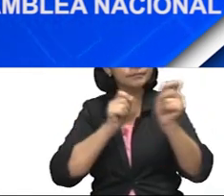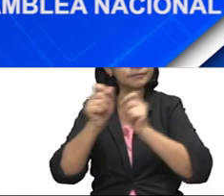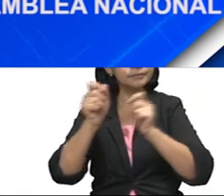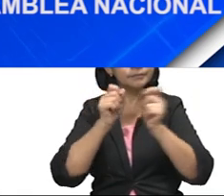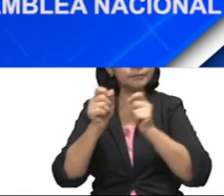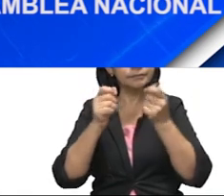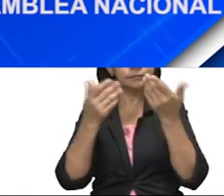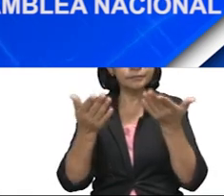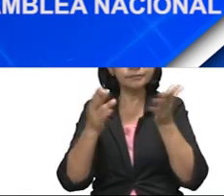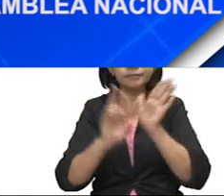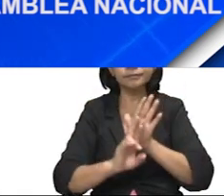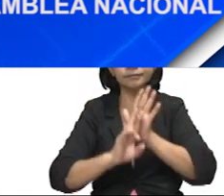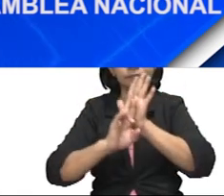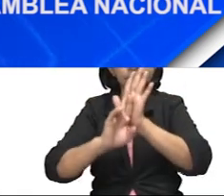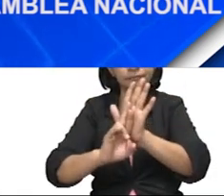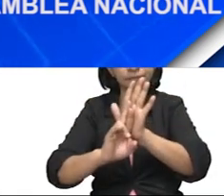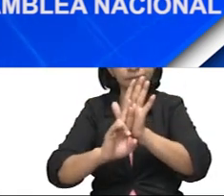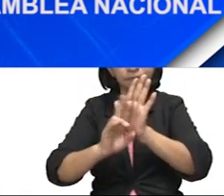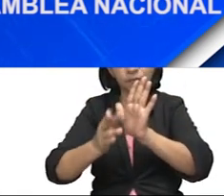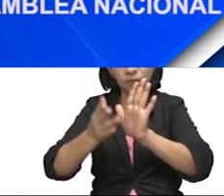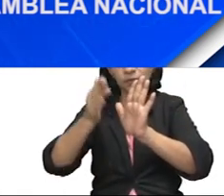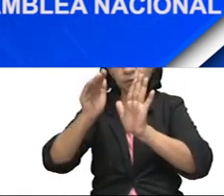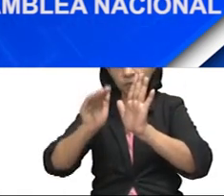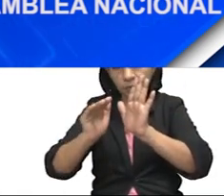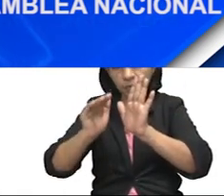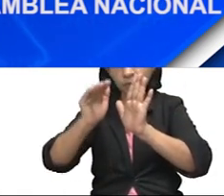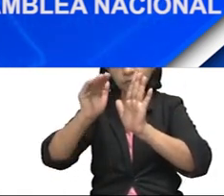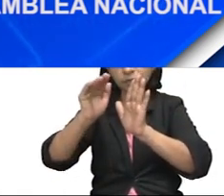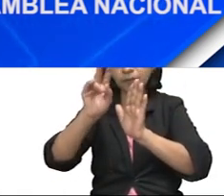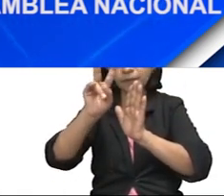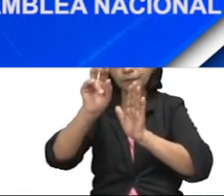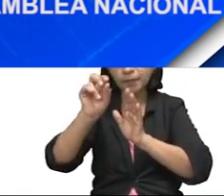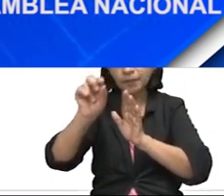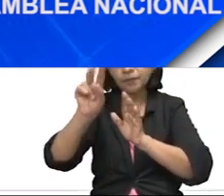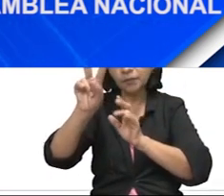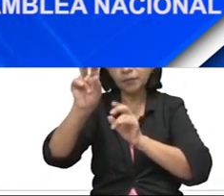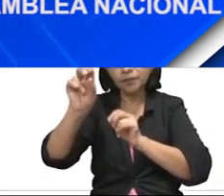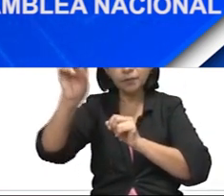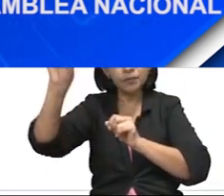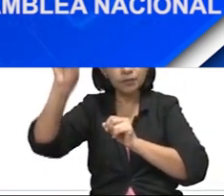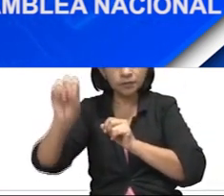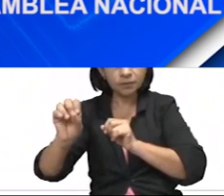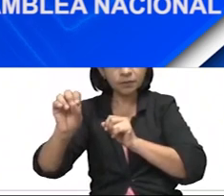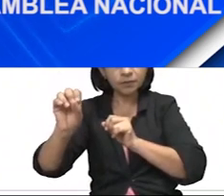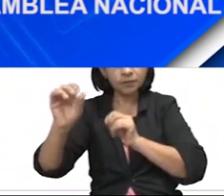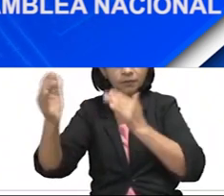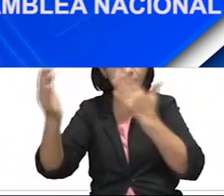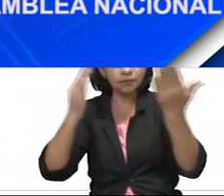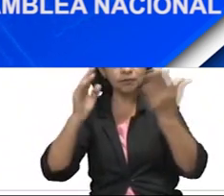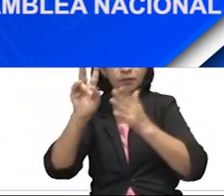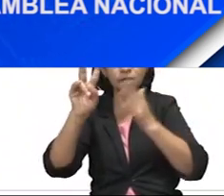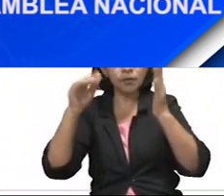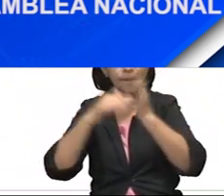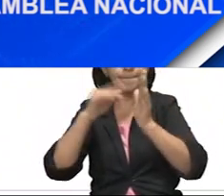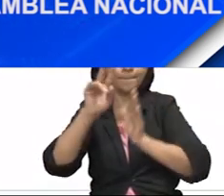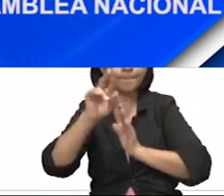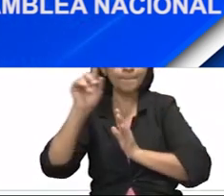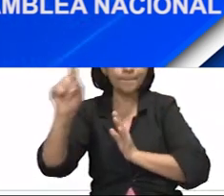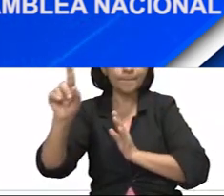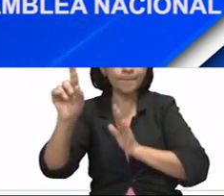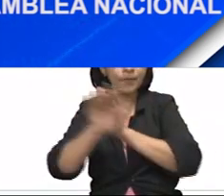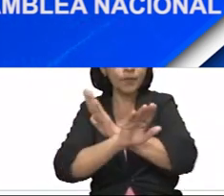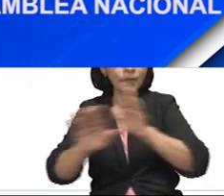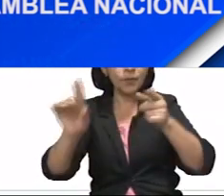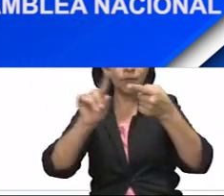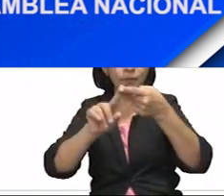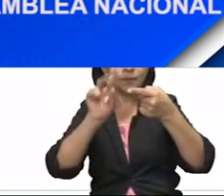que representa un decrecimiento del 20.20% en relación al 2021, que cerró